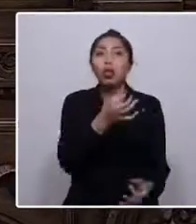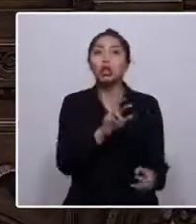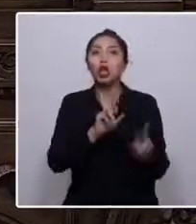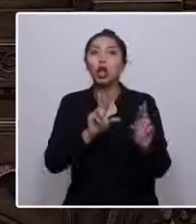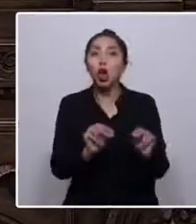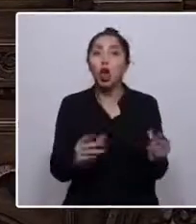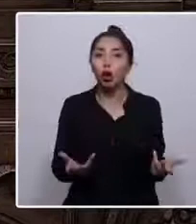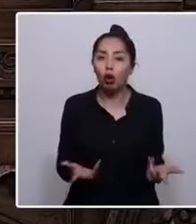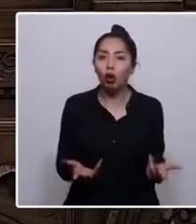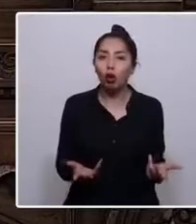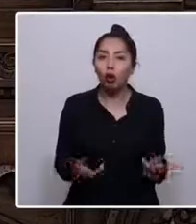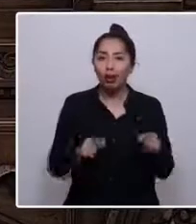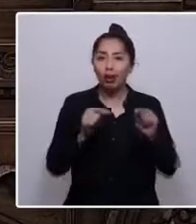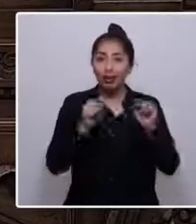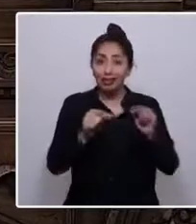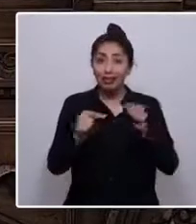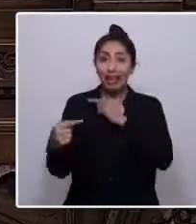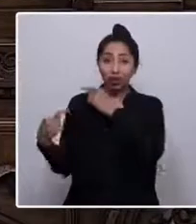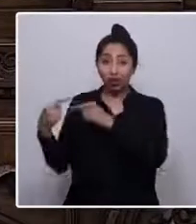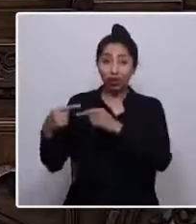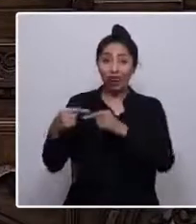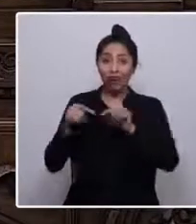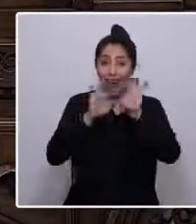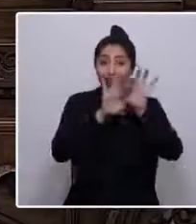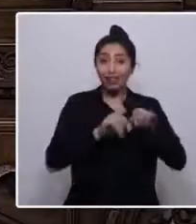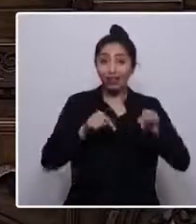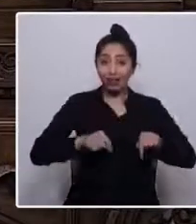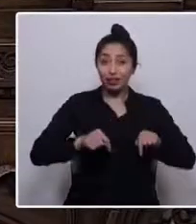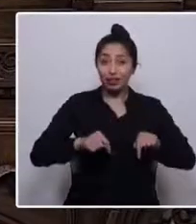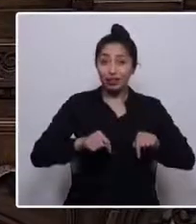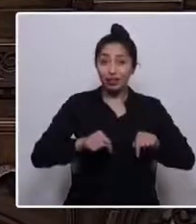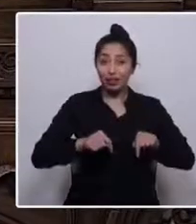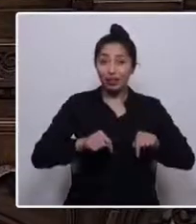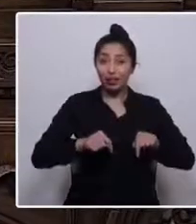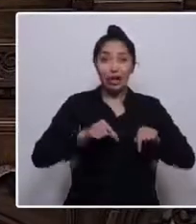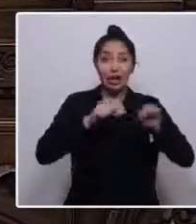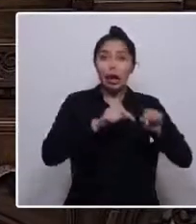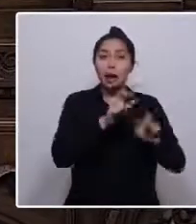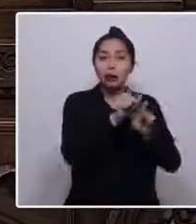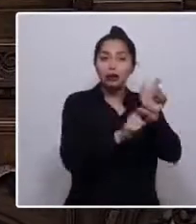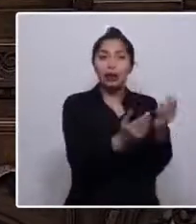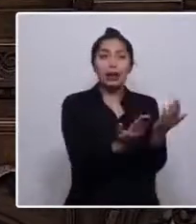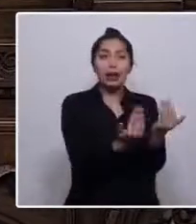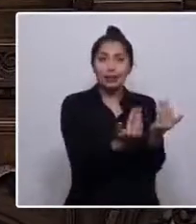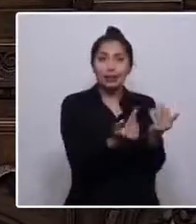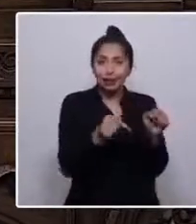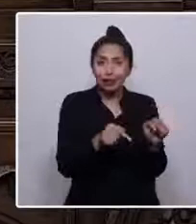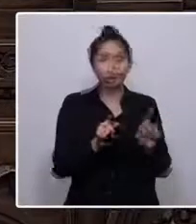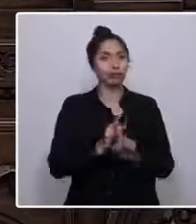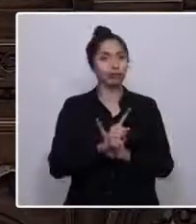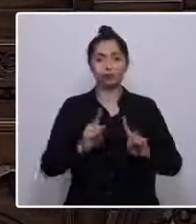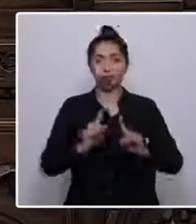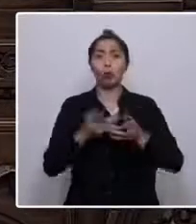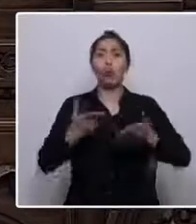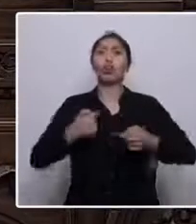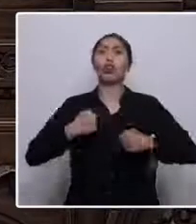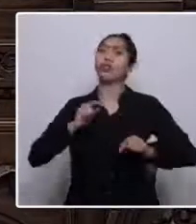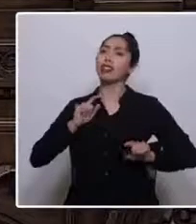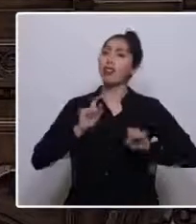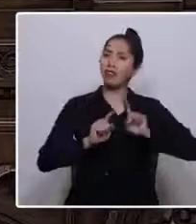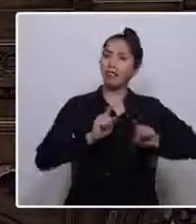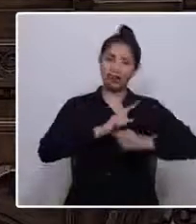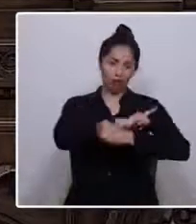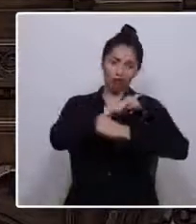estamos escribiendo y que no es la historia que Karen y Héctor necesitan. Y es por eso que defenderé con todas mis